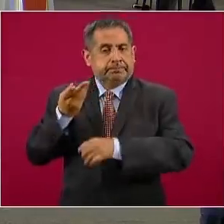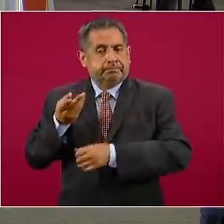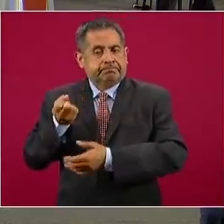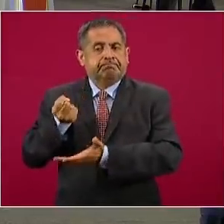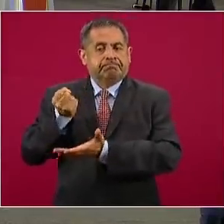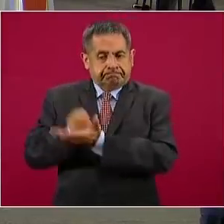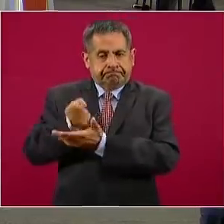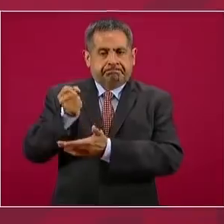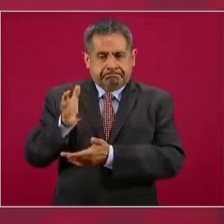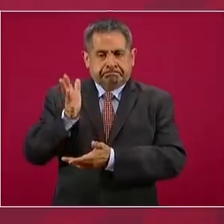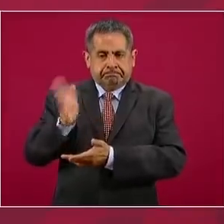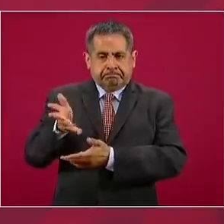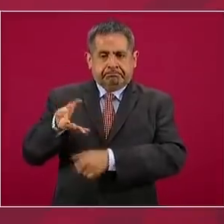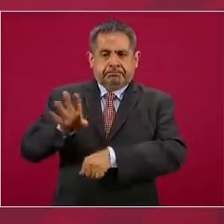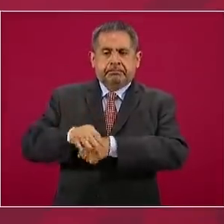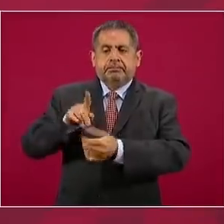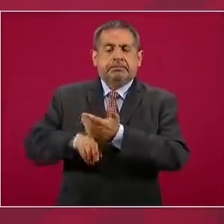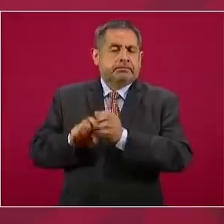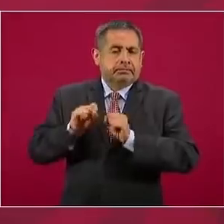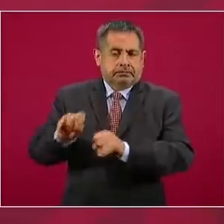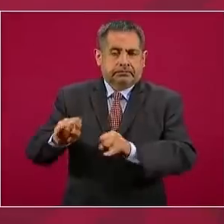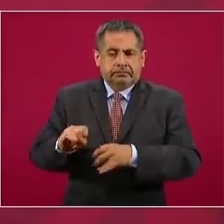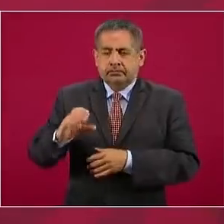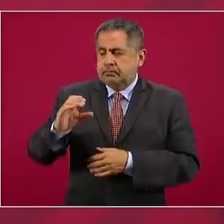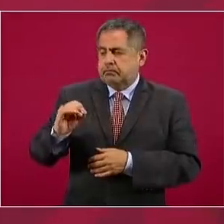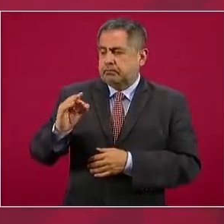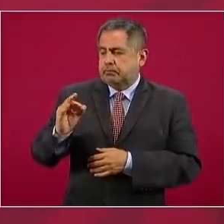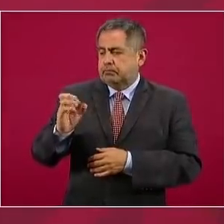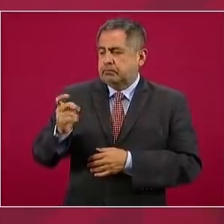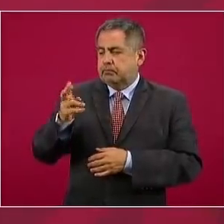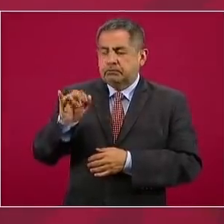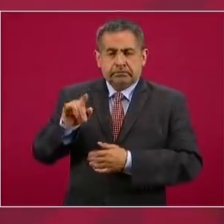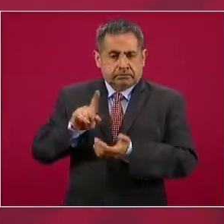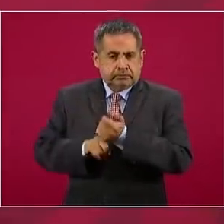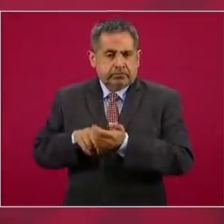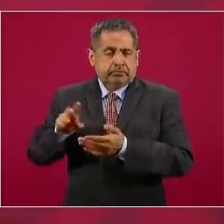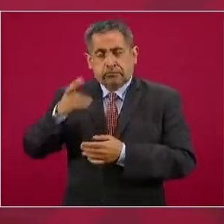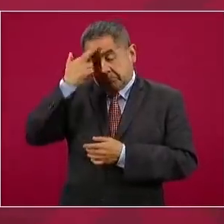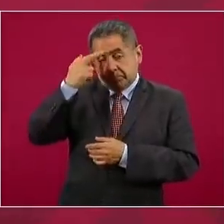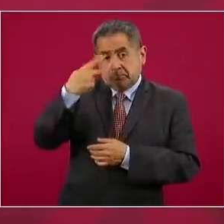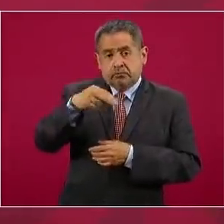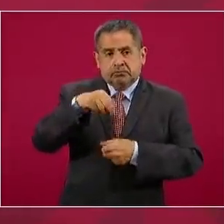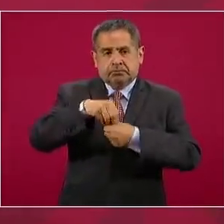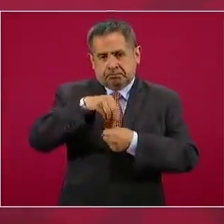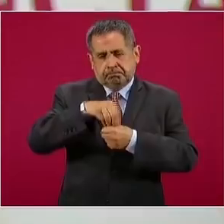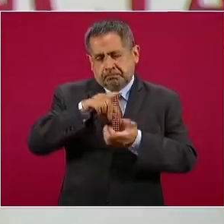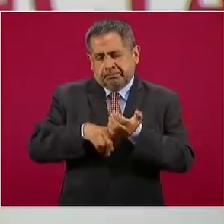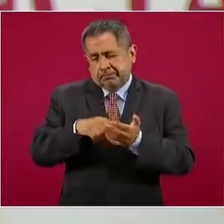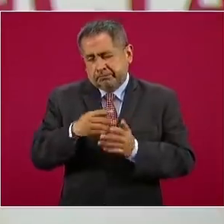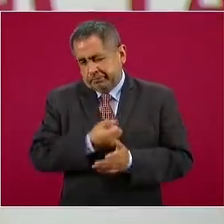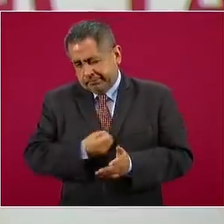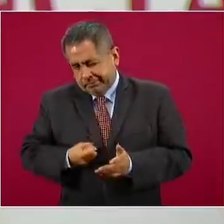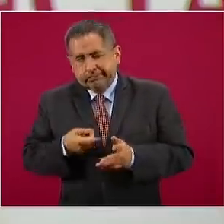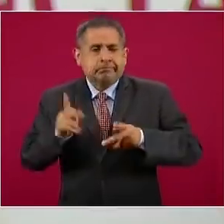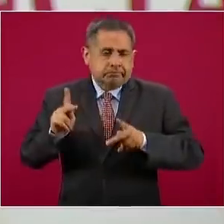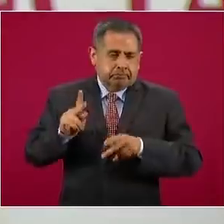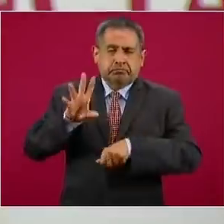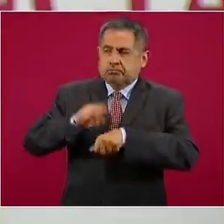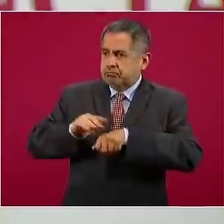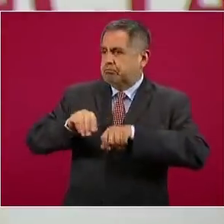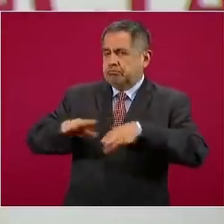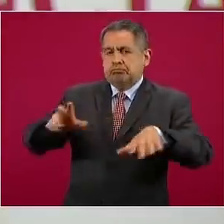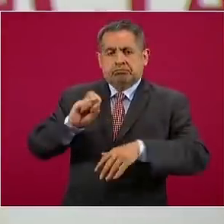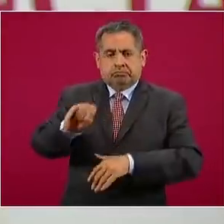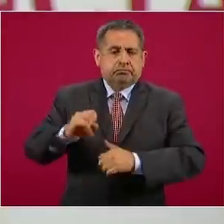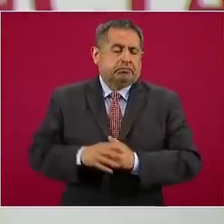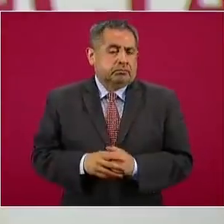Secretaría de Salud, hasta donde le permiten los acuerdos de confidencialidad a la que está obligada CanSino. Decía yo entonces que es parte